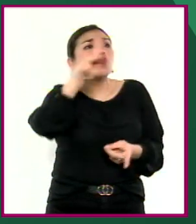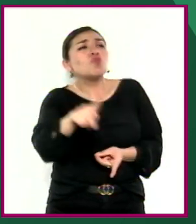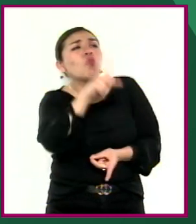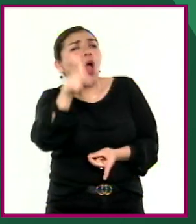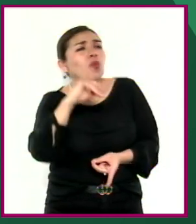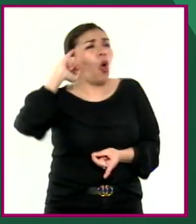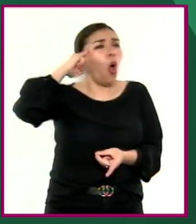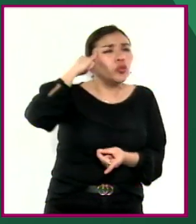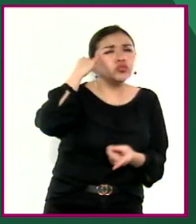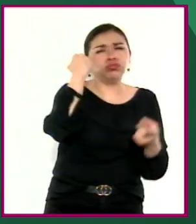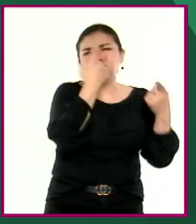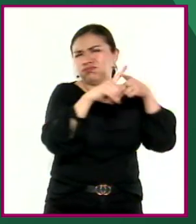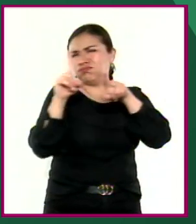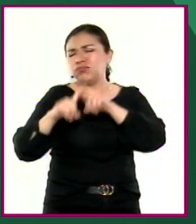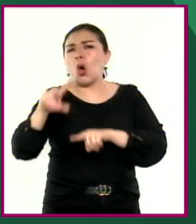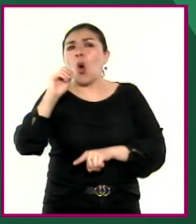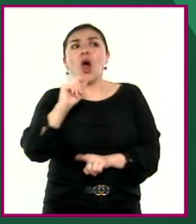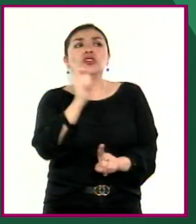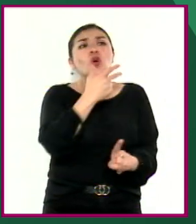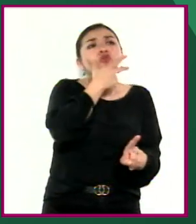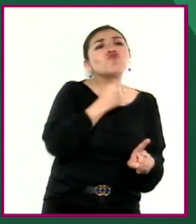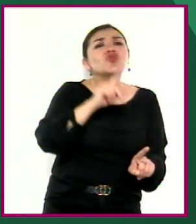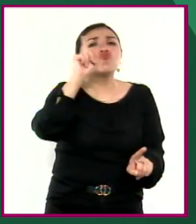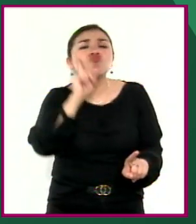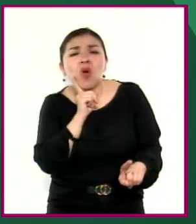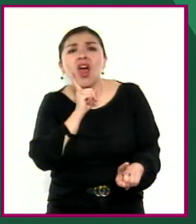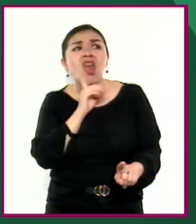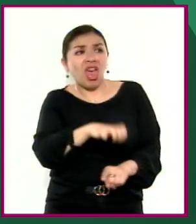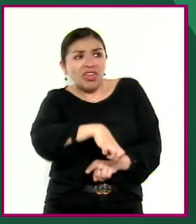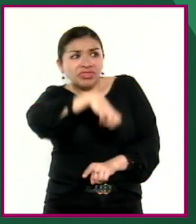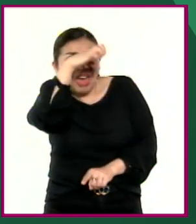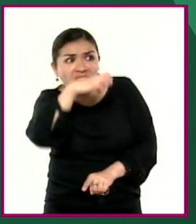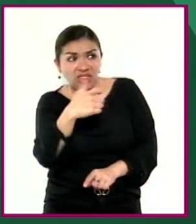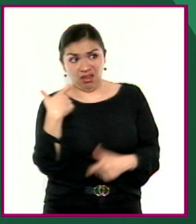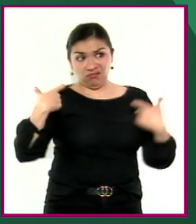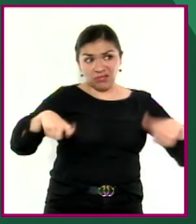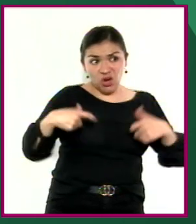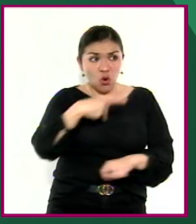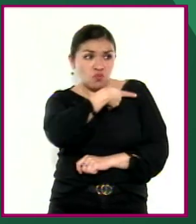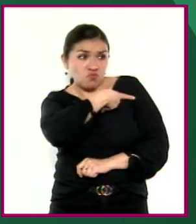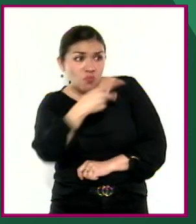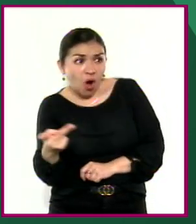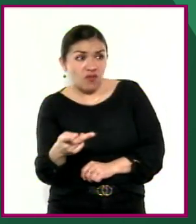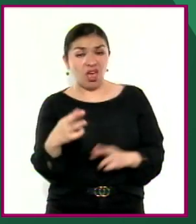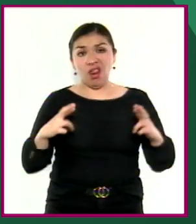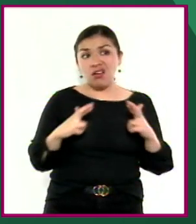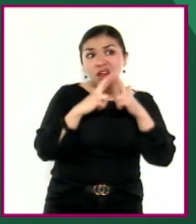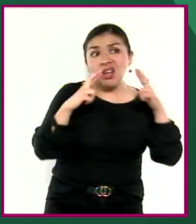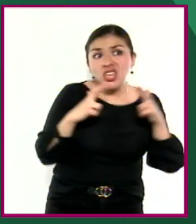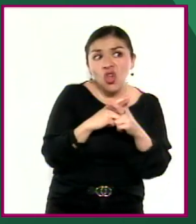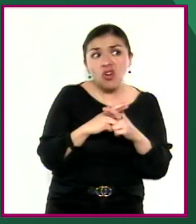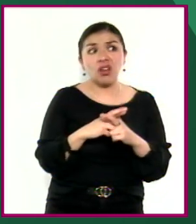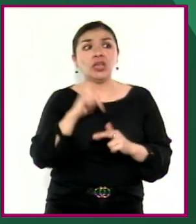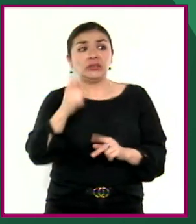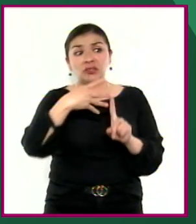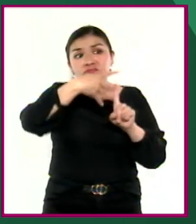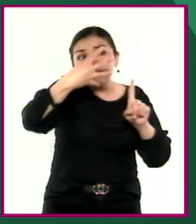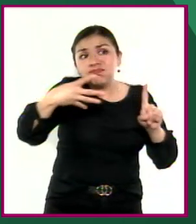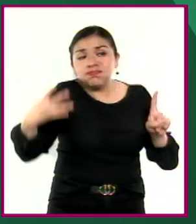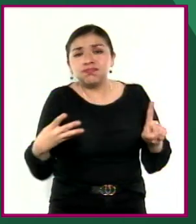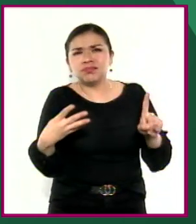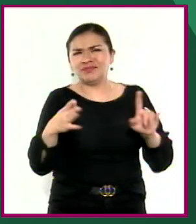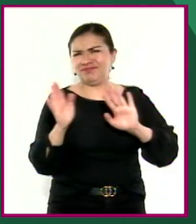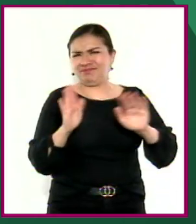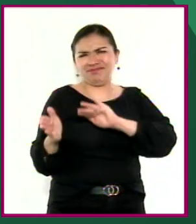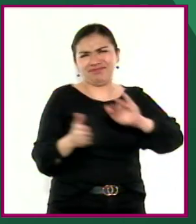o nacional, de su género, edad, condición socioeconómica, religión, identidad y orientaciones sexuales